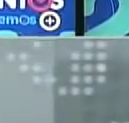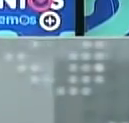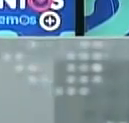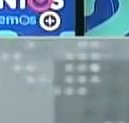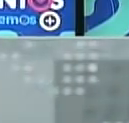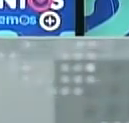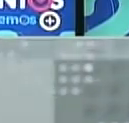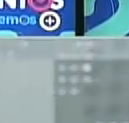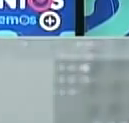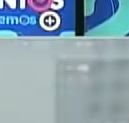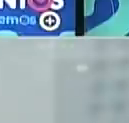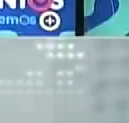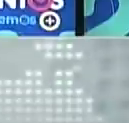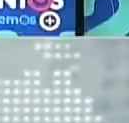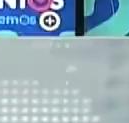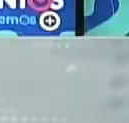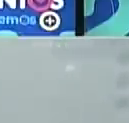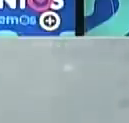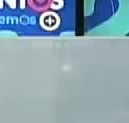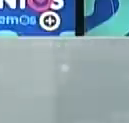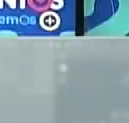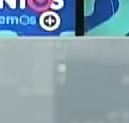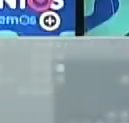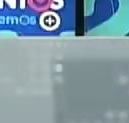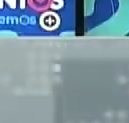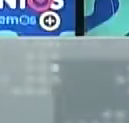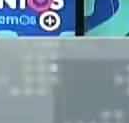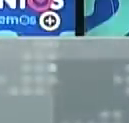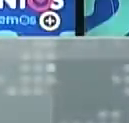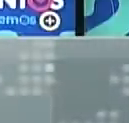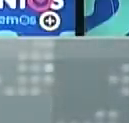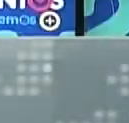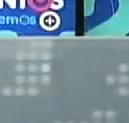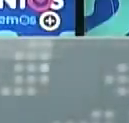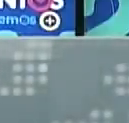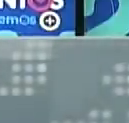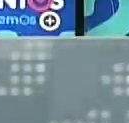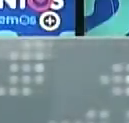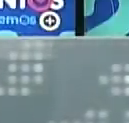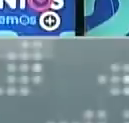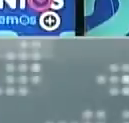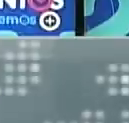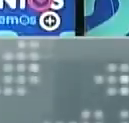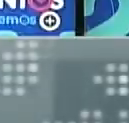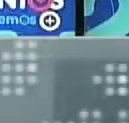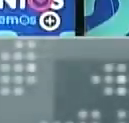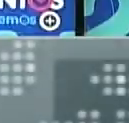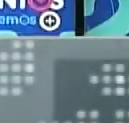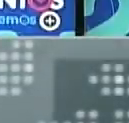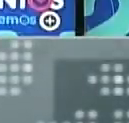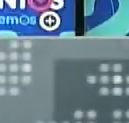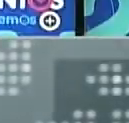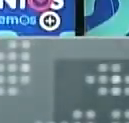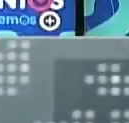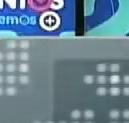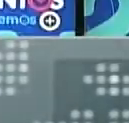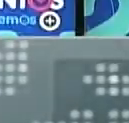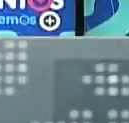Rumbo a las elecciones. ¿Verdad? Juan Jun Lee está con nosotros. Ponlo completo, Juan Jun Lee.